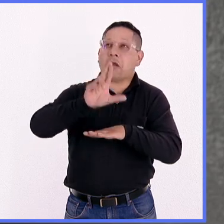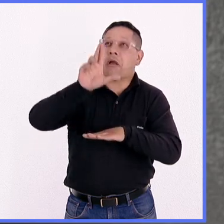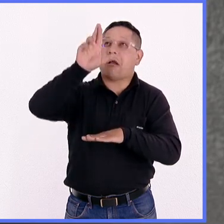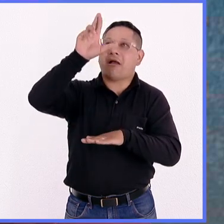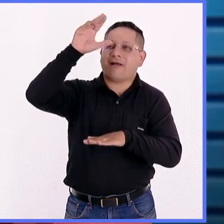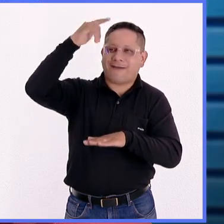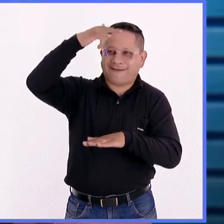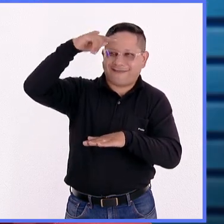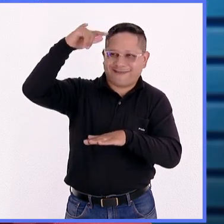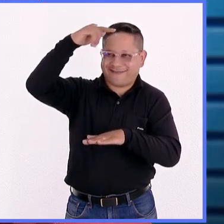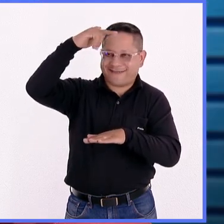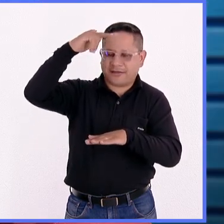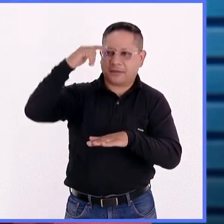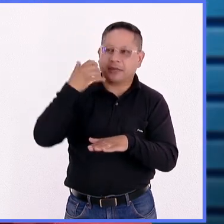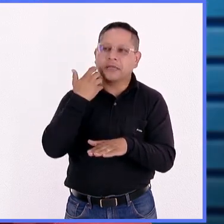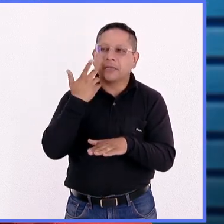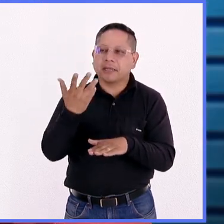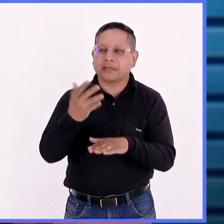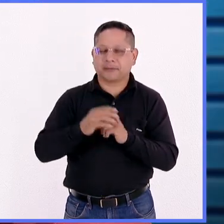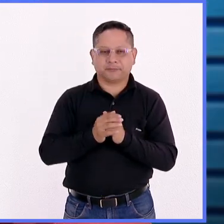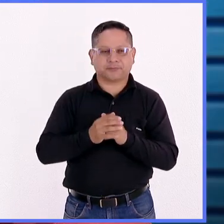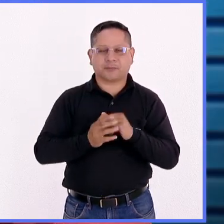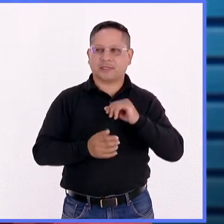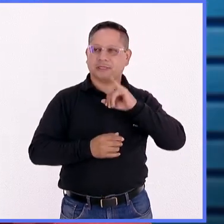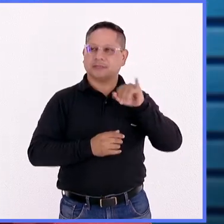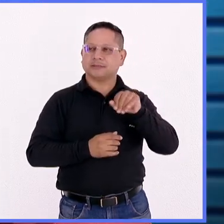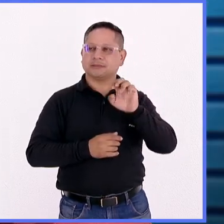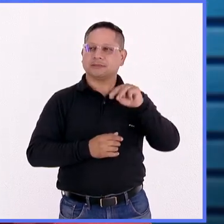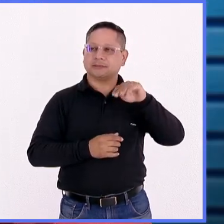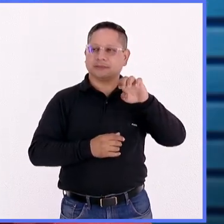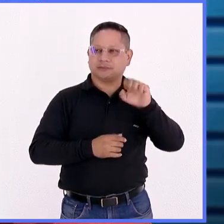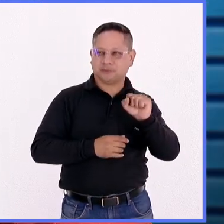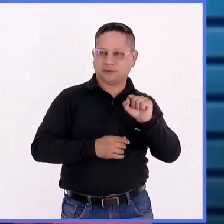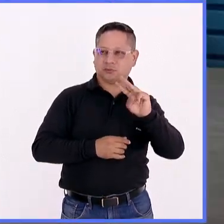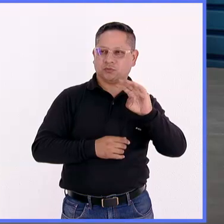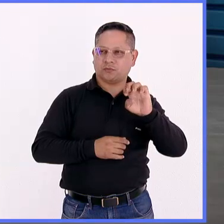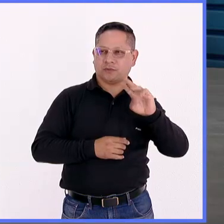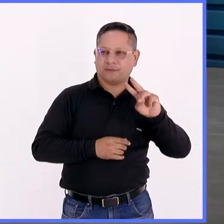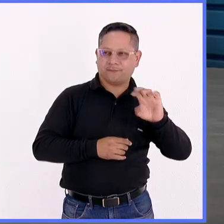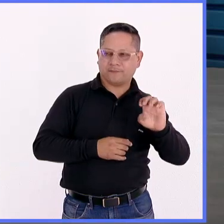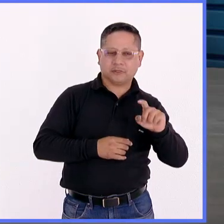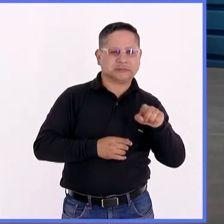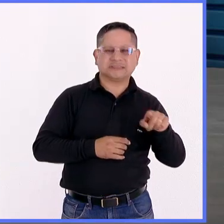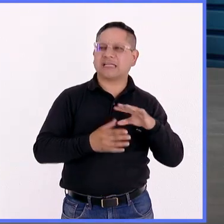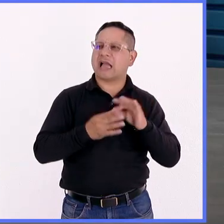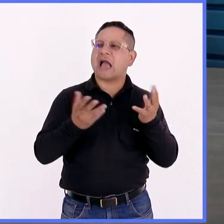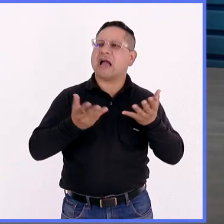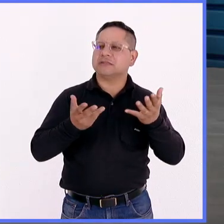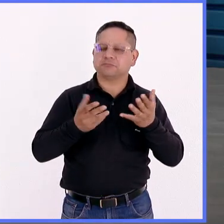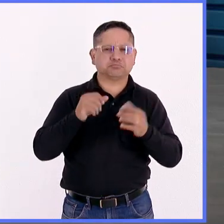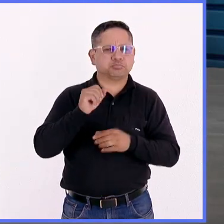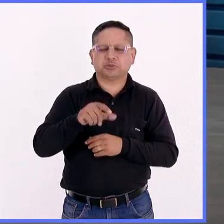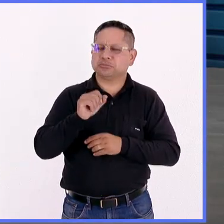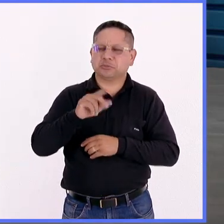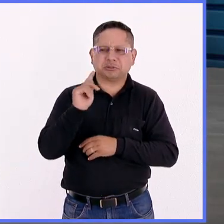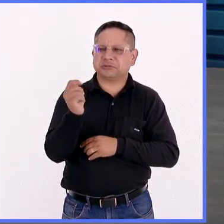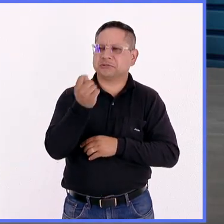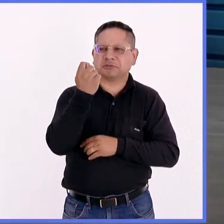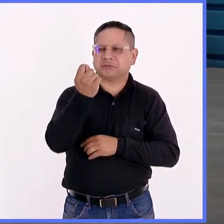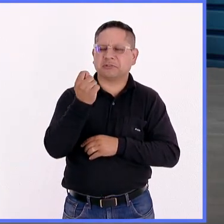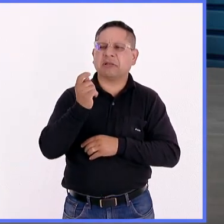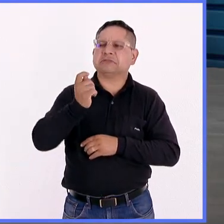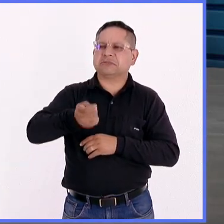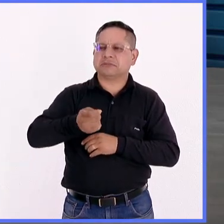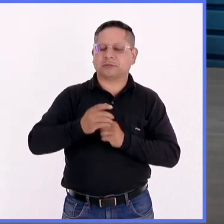un satélite. Lo mismo que hicieron para el James Webb, para el telescopio espacial, la misma metodología es la que estamos aplicando. Esa